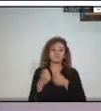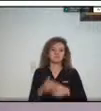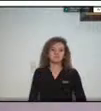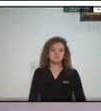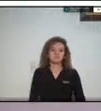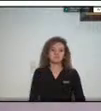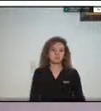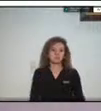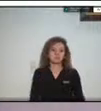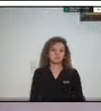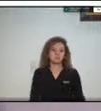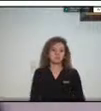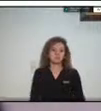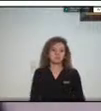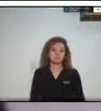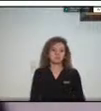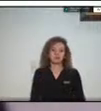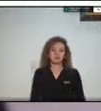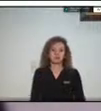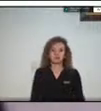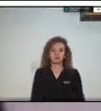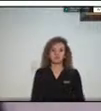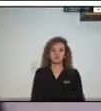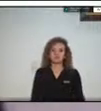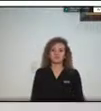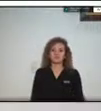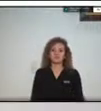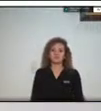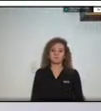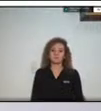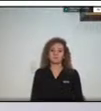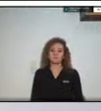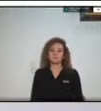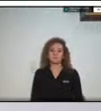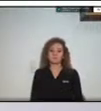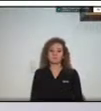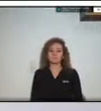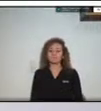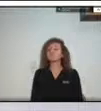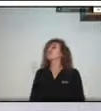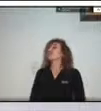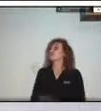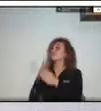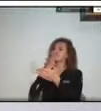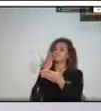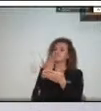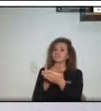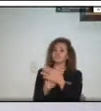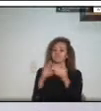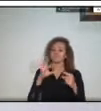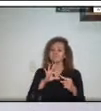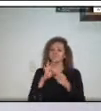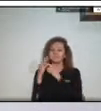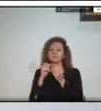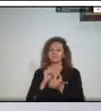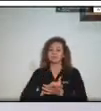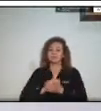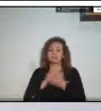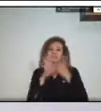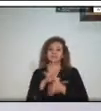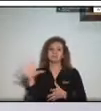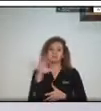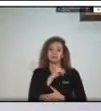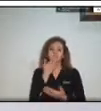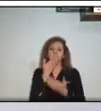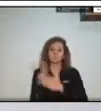inicia muy bien muchísimas gracias un saludo para todos muy buenas tardes nos corresponde entonces